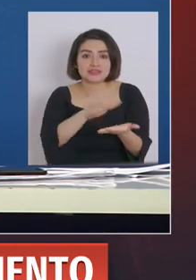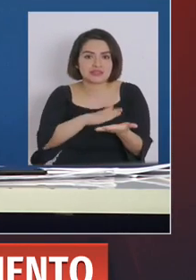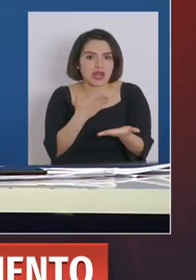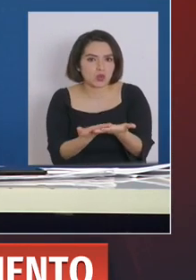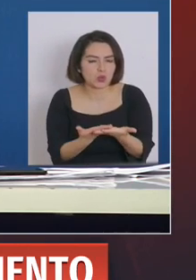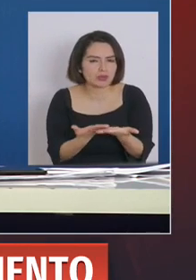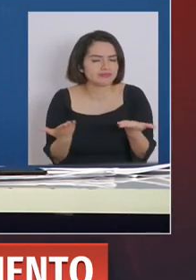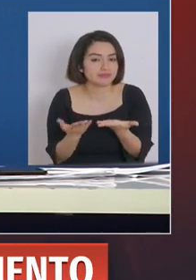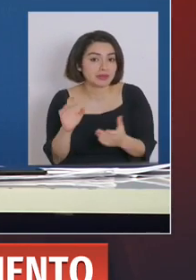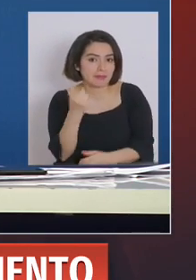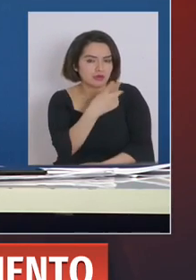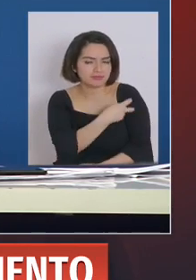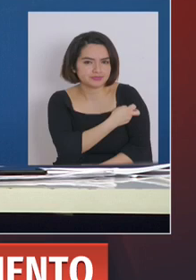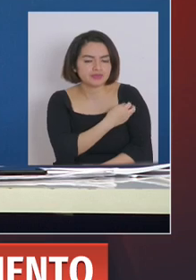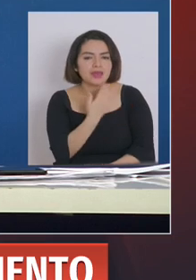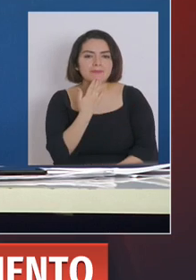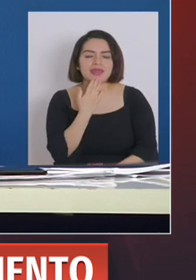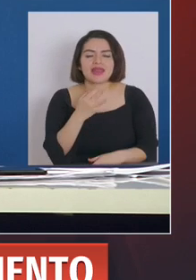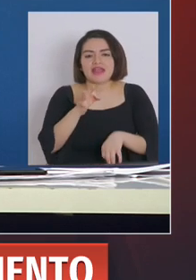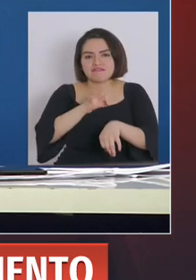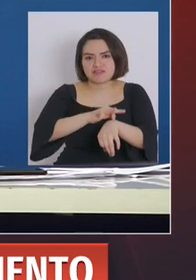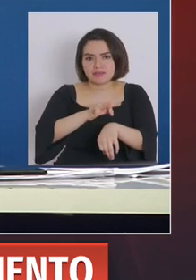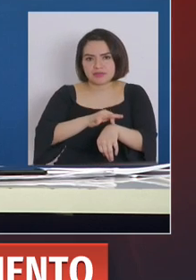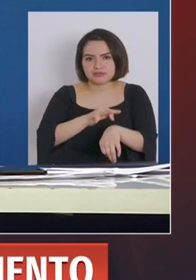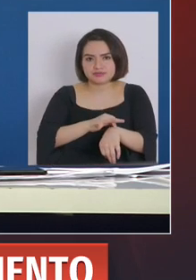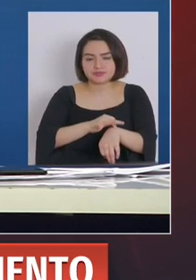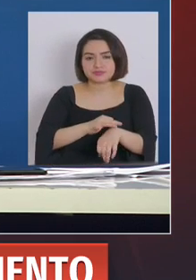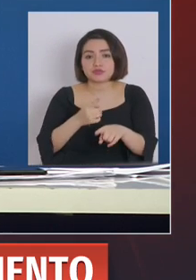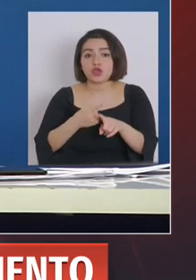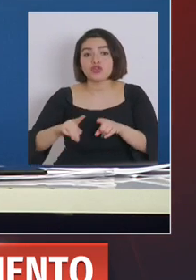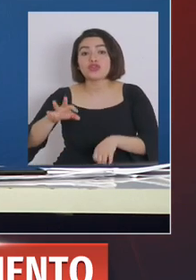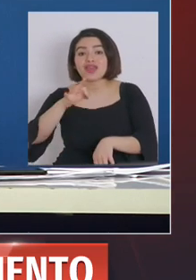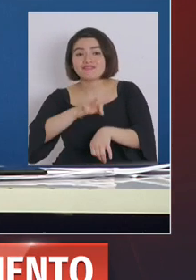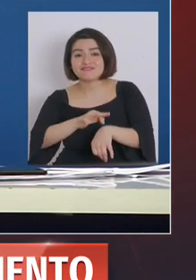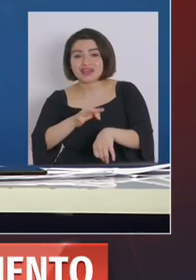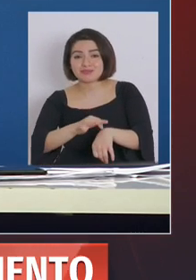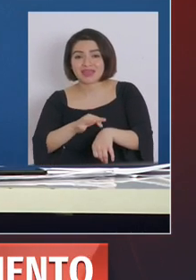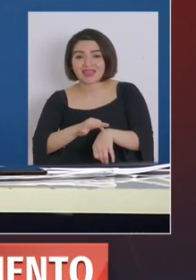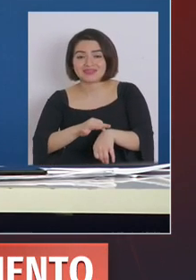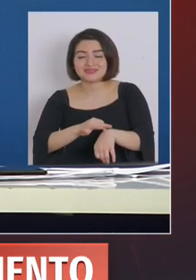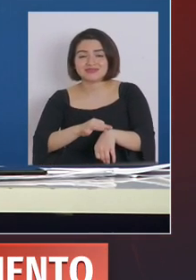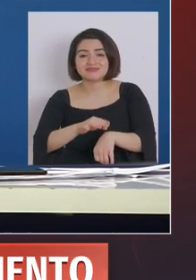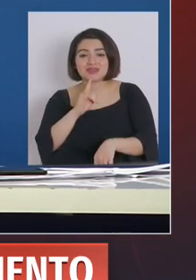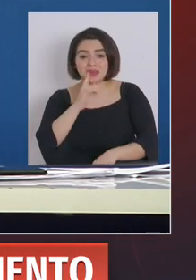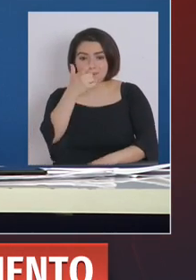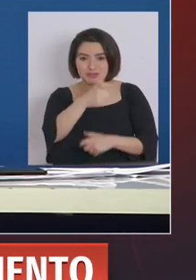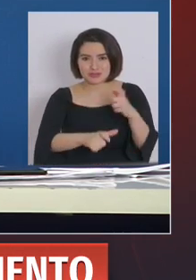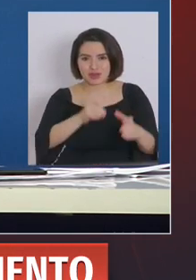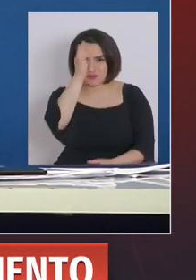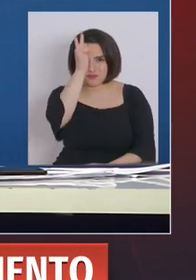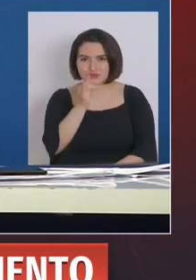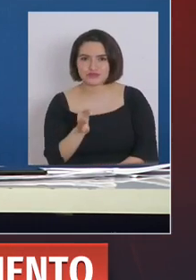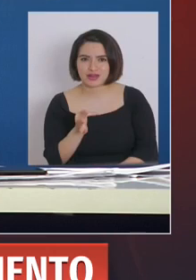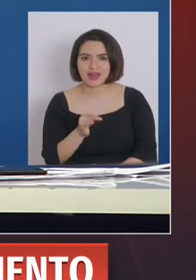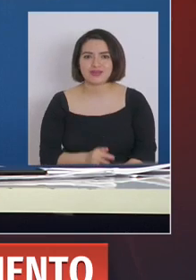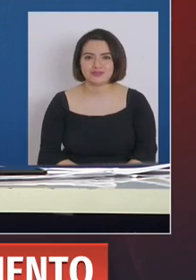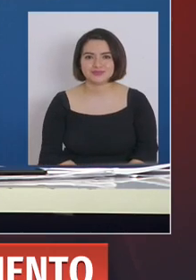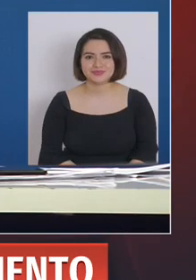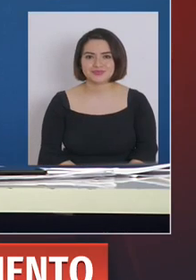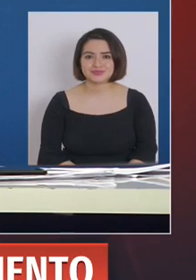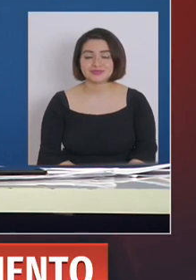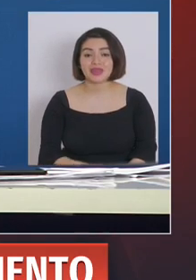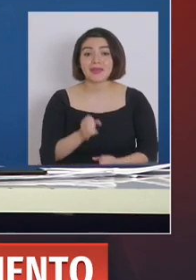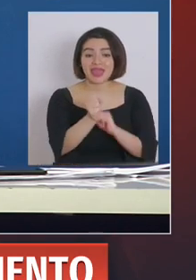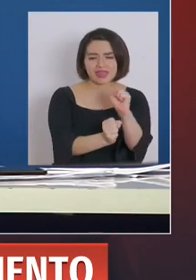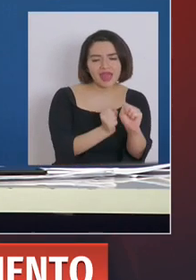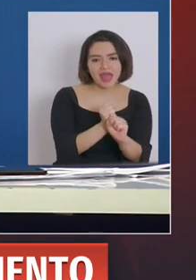y además, obviamente, con las enfermedades o con las comorbilidades que tienen esos funcionarios. Por lo tanto, también dentro de la